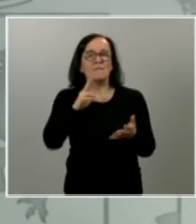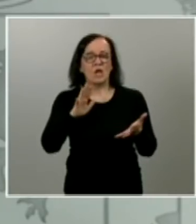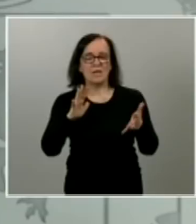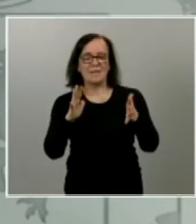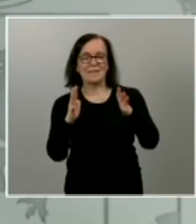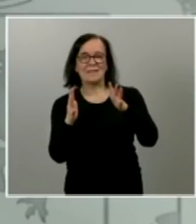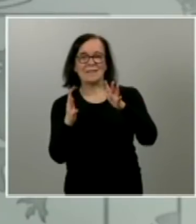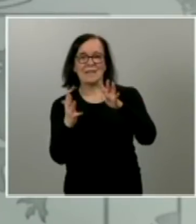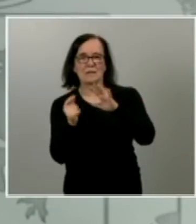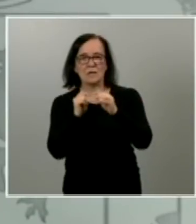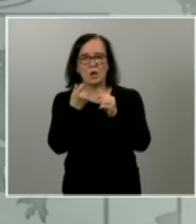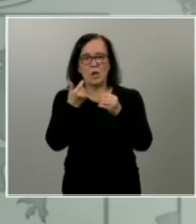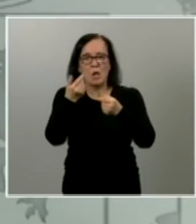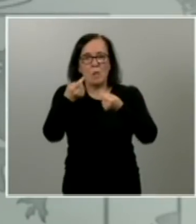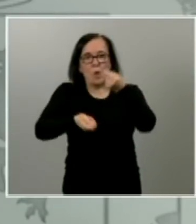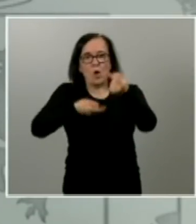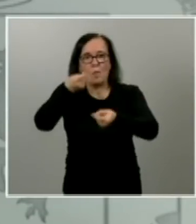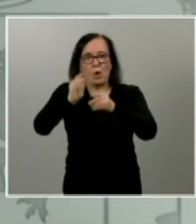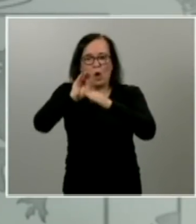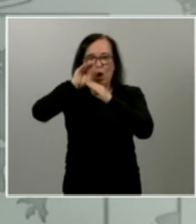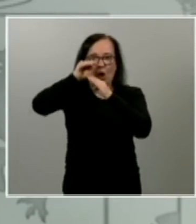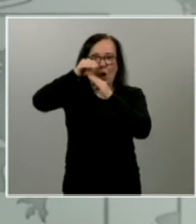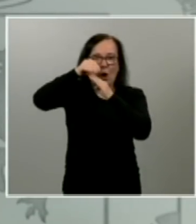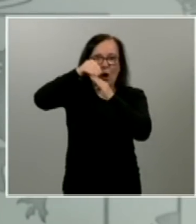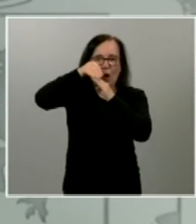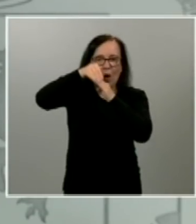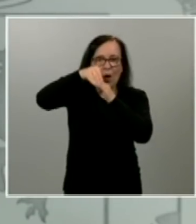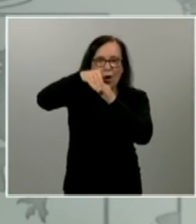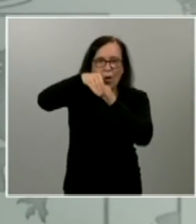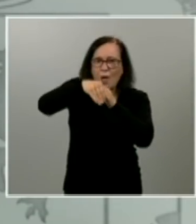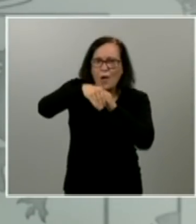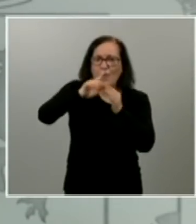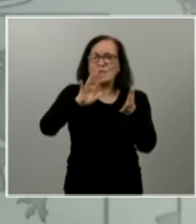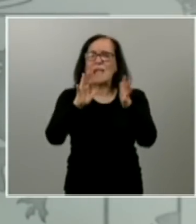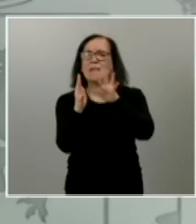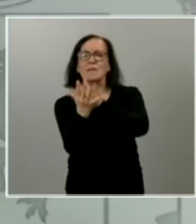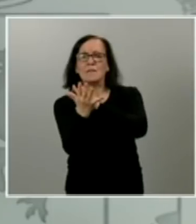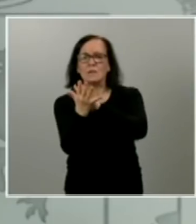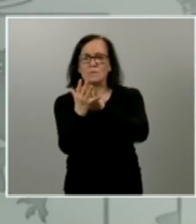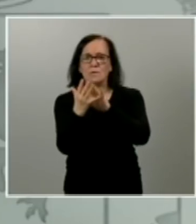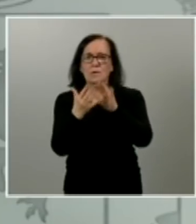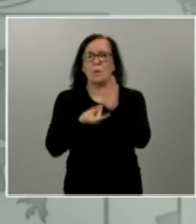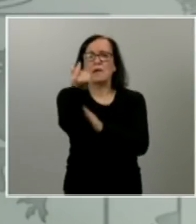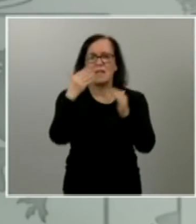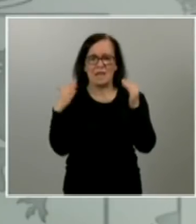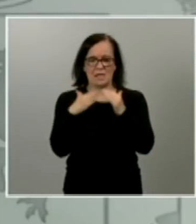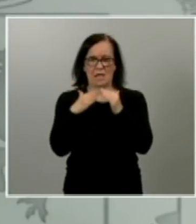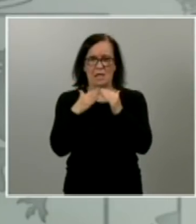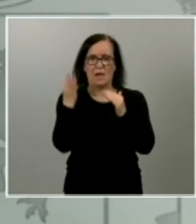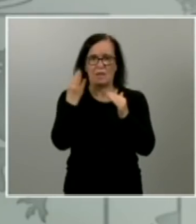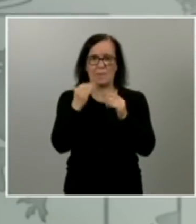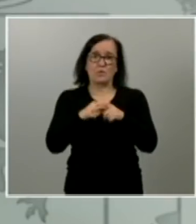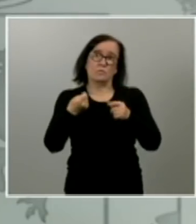desescalada mejor dicho entendedlo como una transición no vamos a salir de nuestra casa vamos a tener que recorrer un pasillo